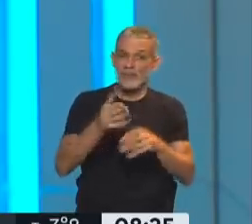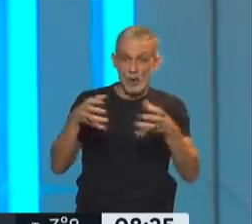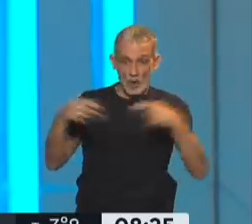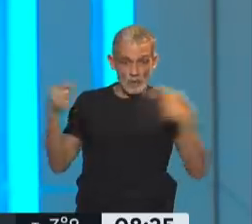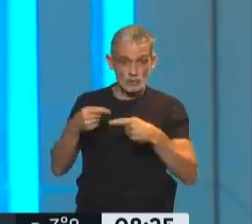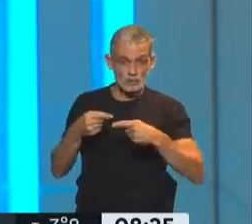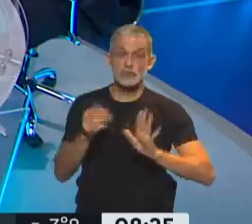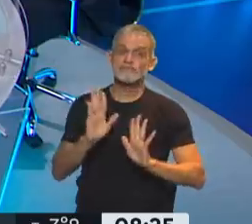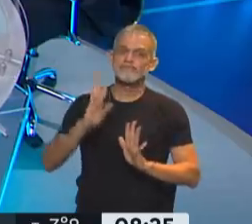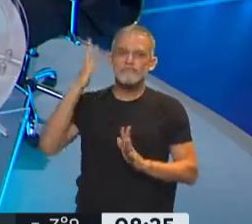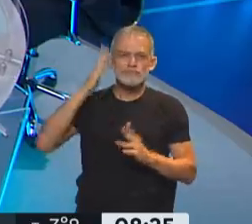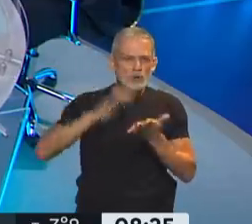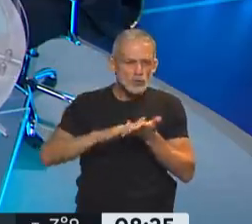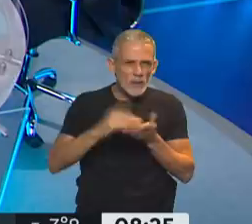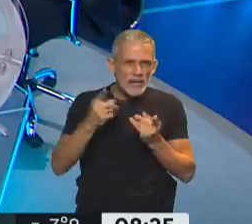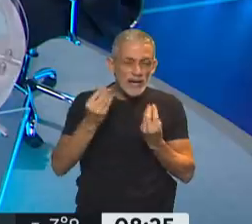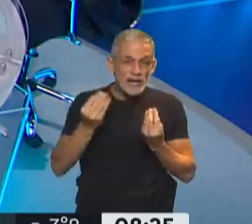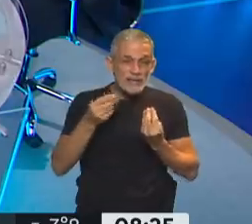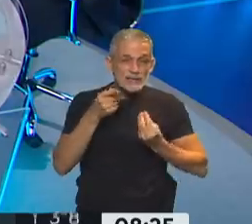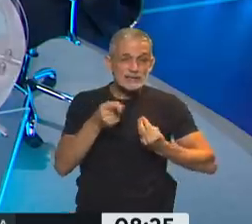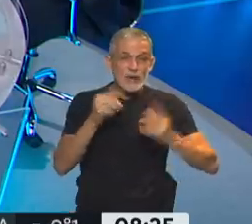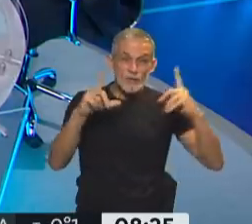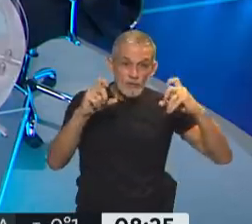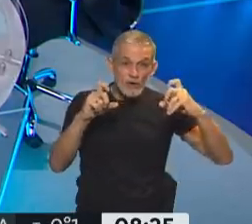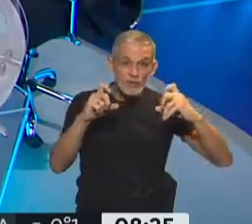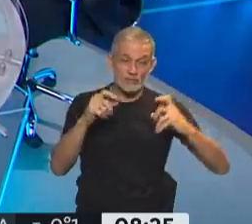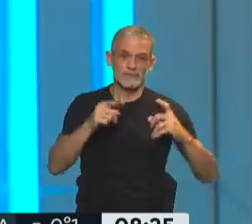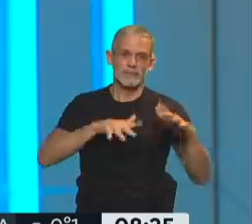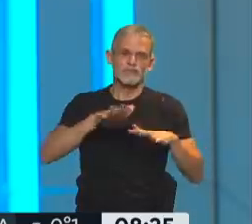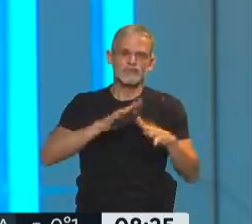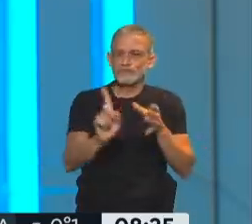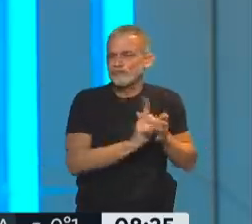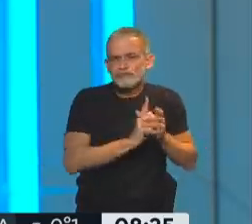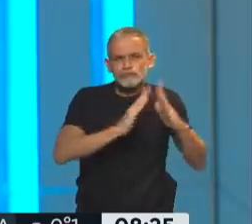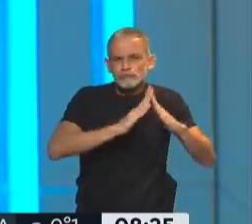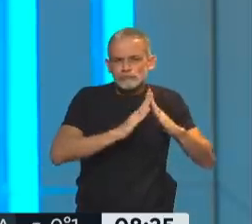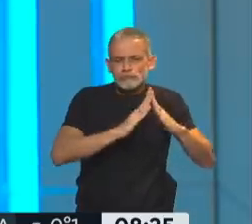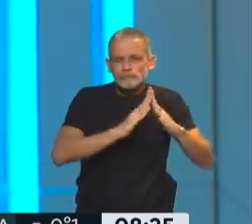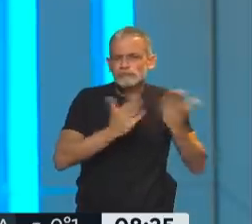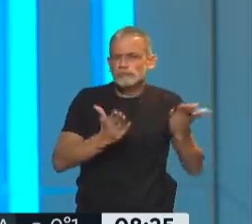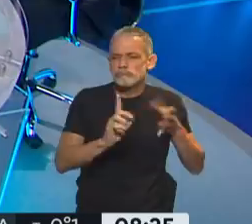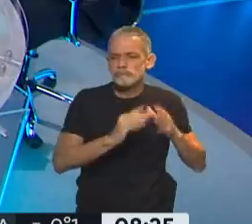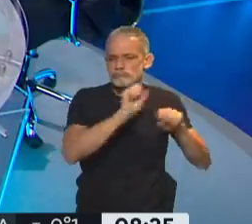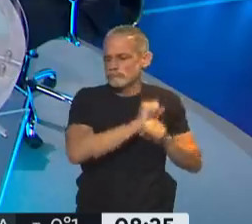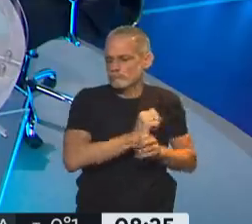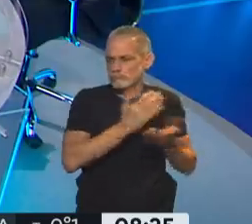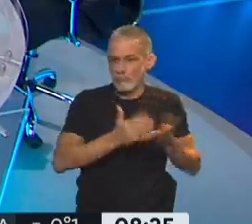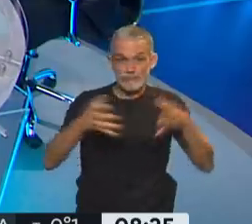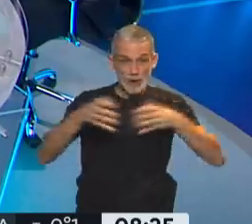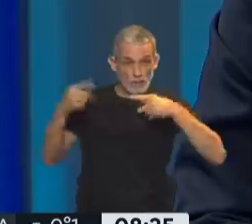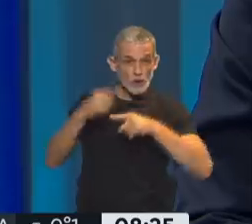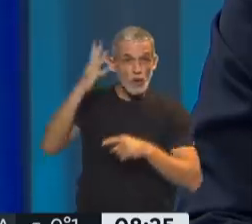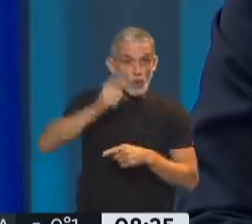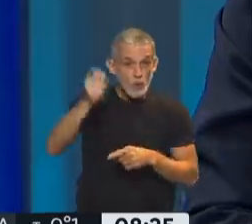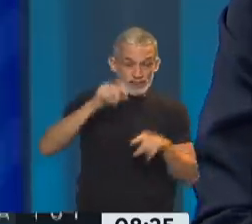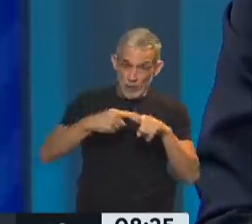oposición, precisamente a propósito de lo que significa esta foto, en el contexto del aislamiento social preventivo y obligatorio. Pero vos hablás de oposición y hablás de juicio